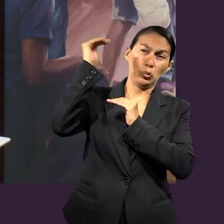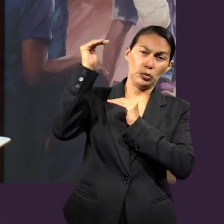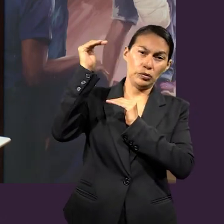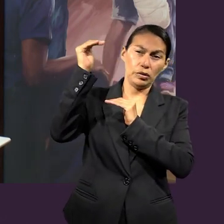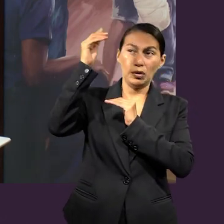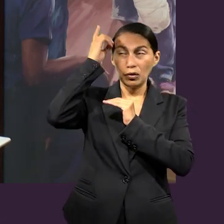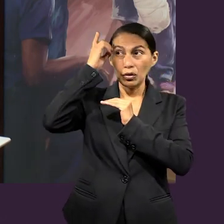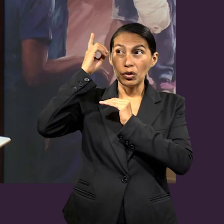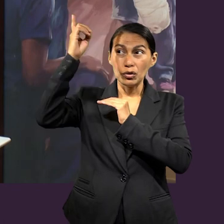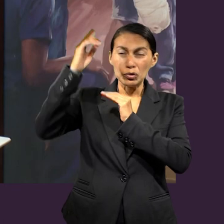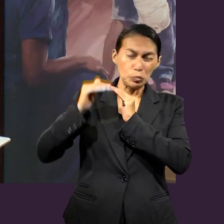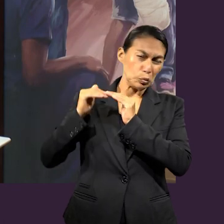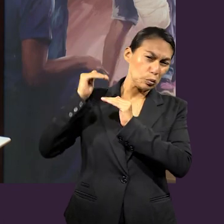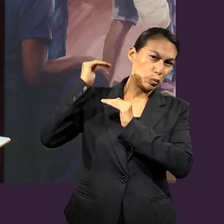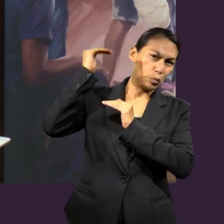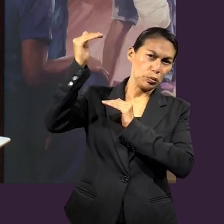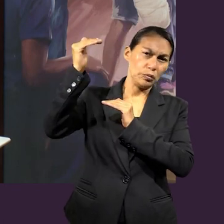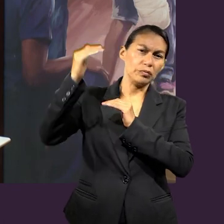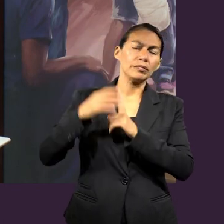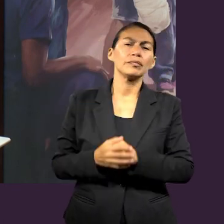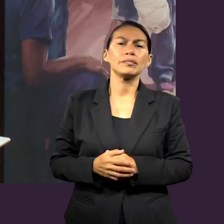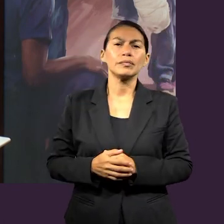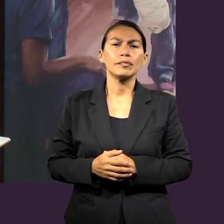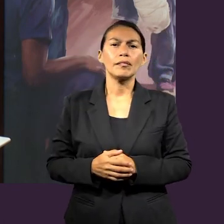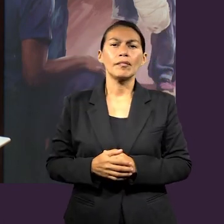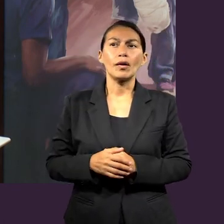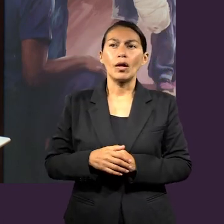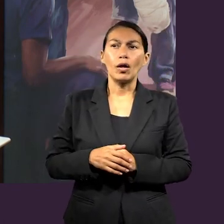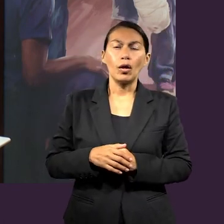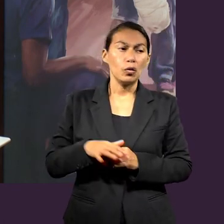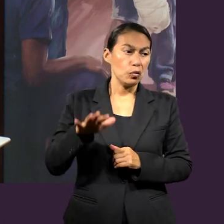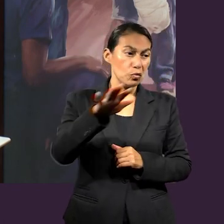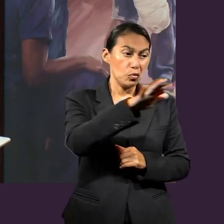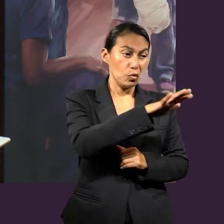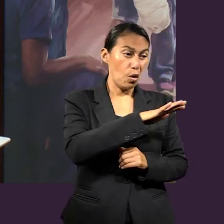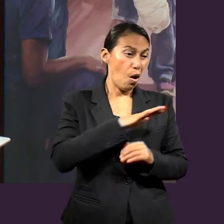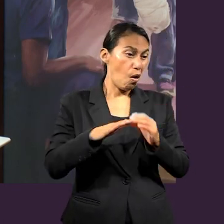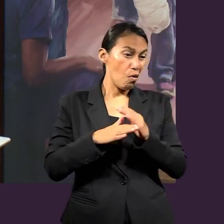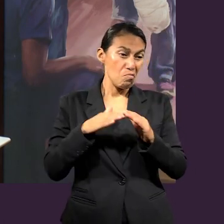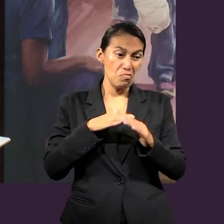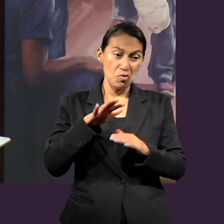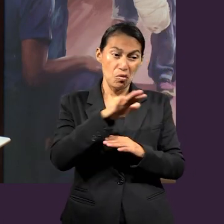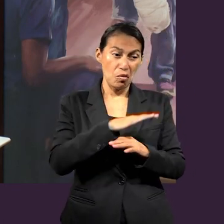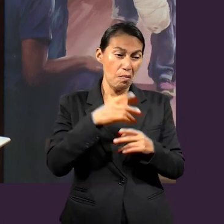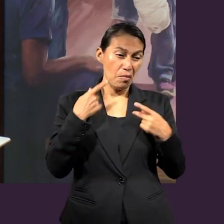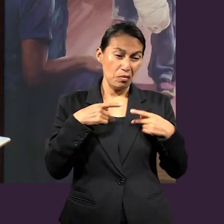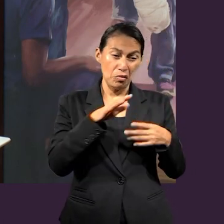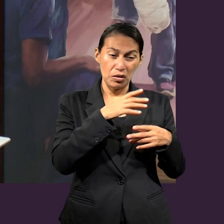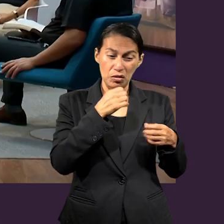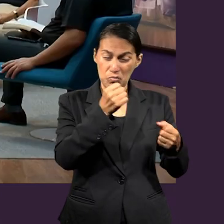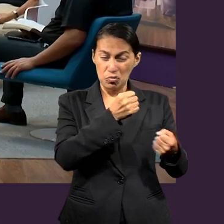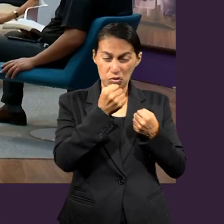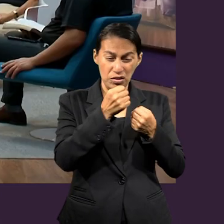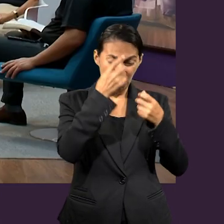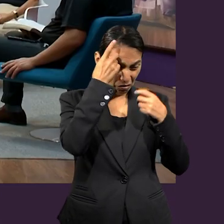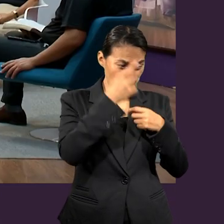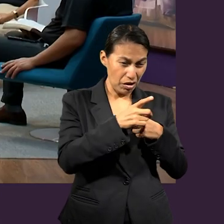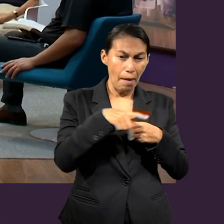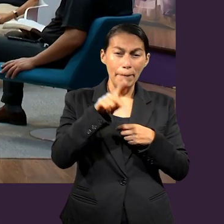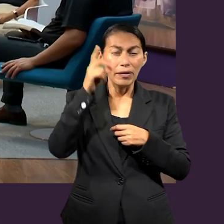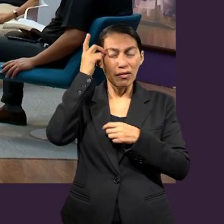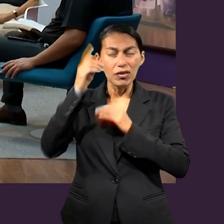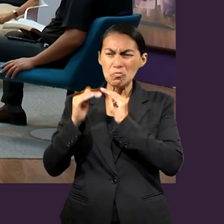de Dios. O sea, que Dios es grande sobre toda cosa, sobre todos dioses, sobre todo poder.